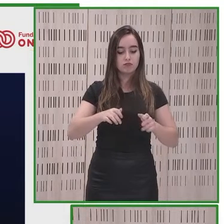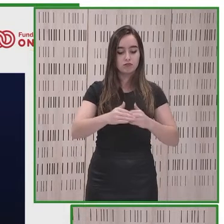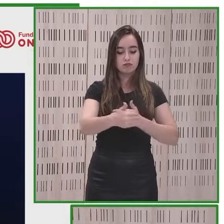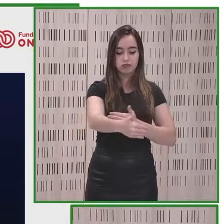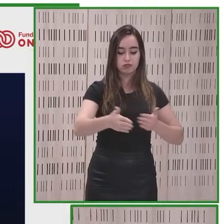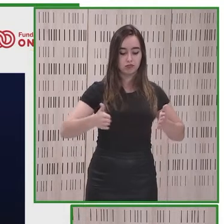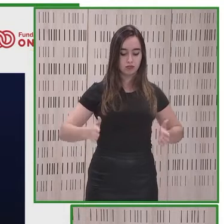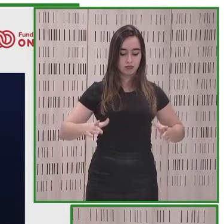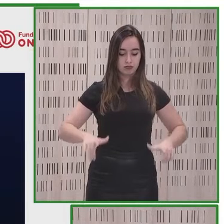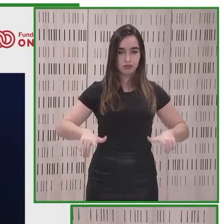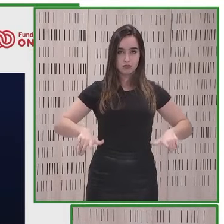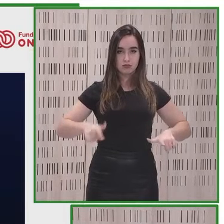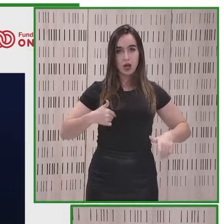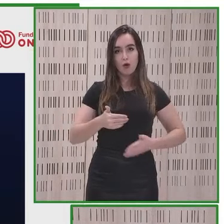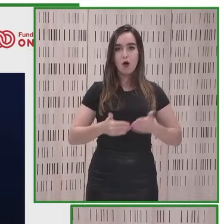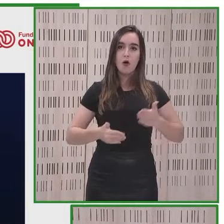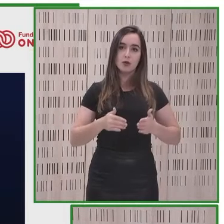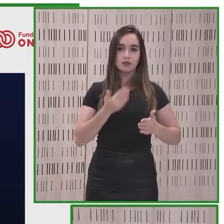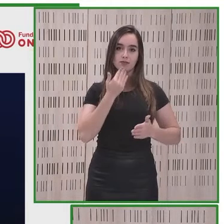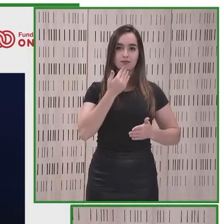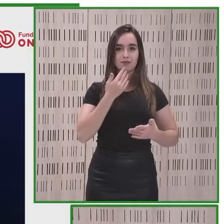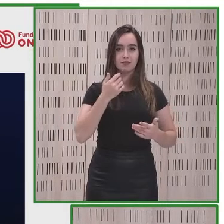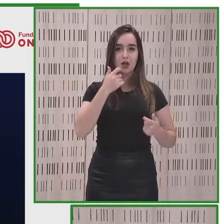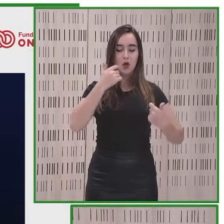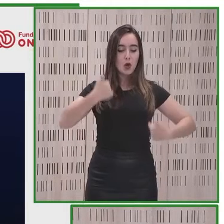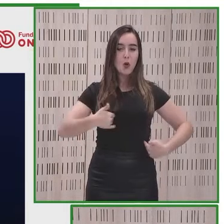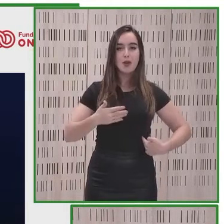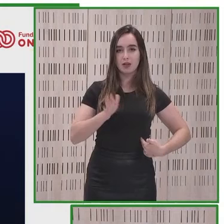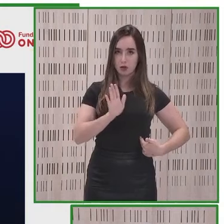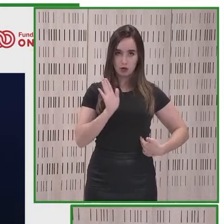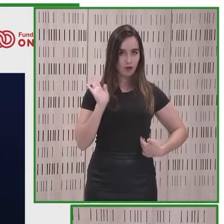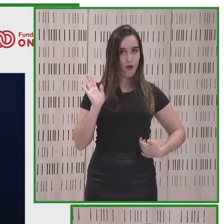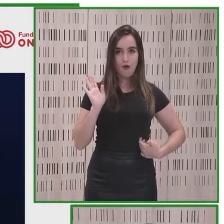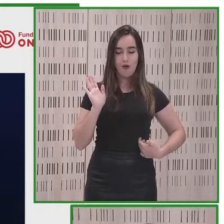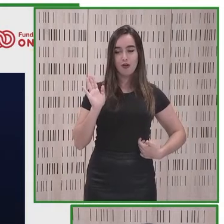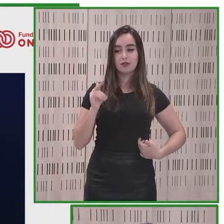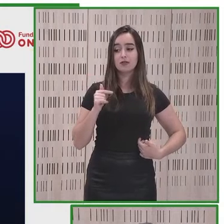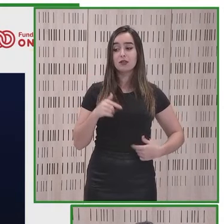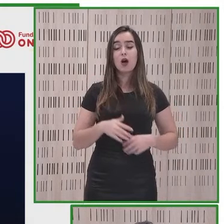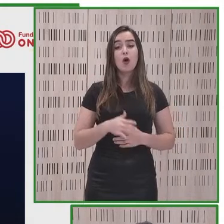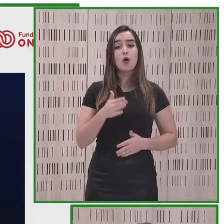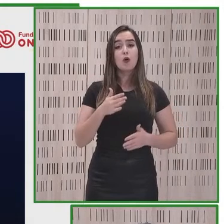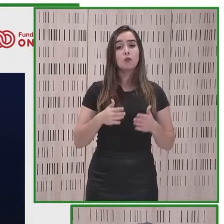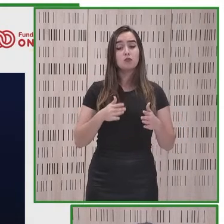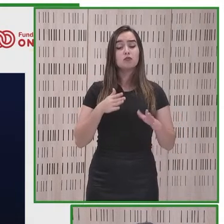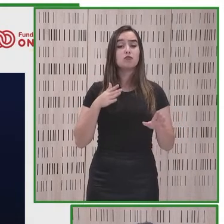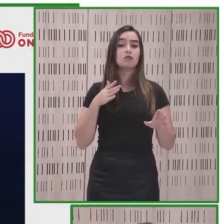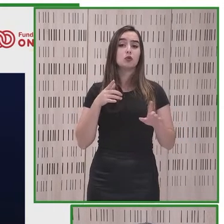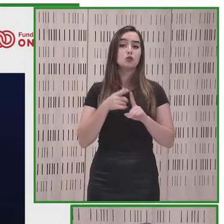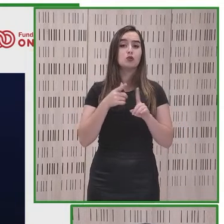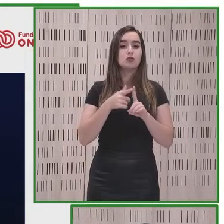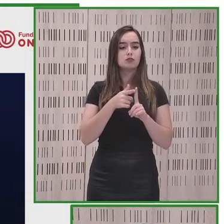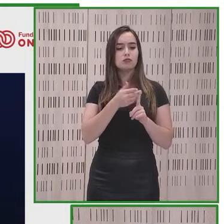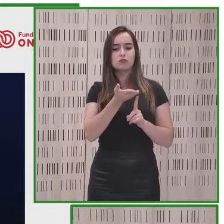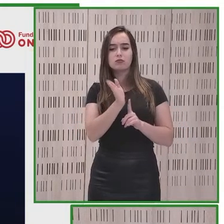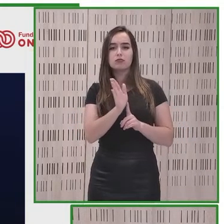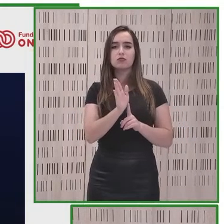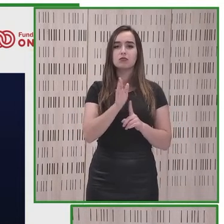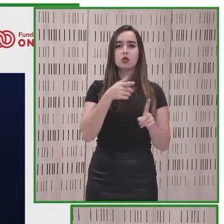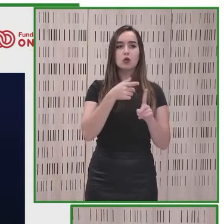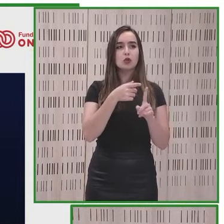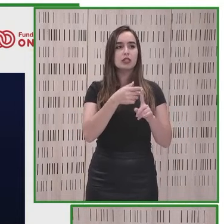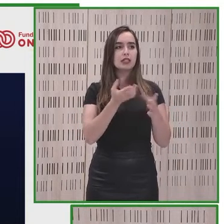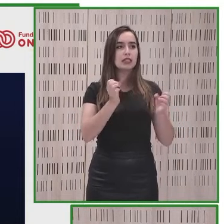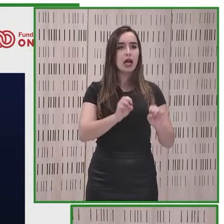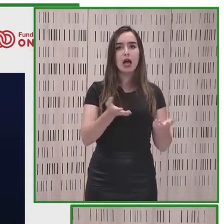nos penséis en un robot de tipo humanoide los casos de usos que podemos tener son muy amplios están abriendo por ejemplo casos de usos